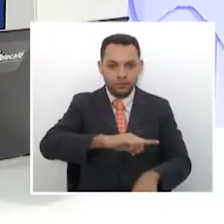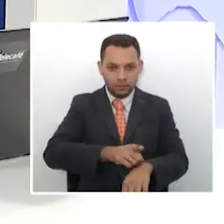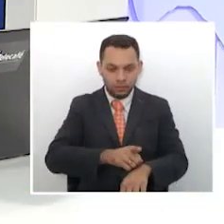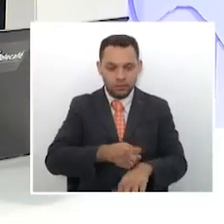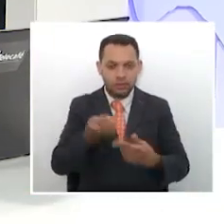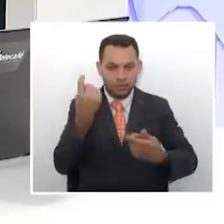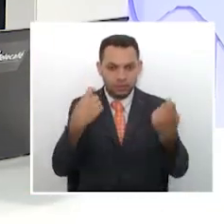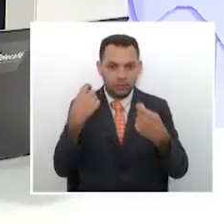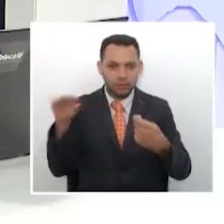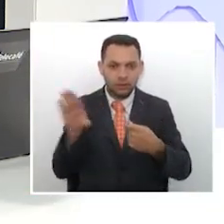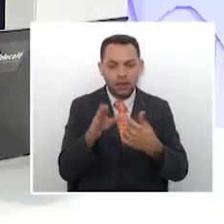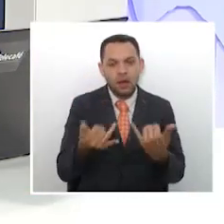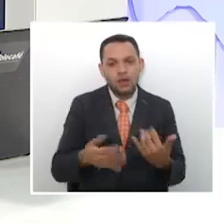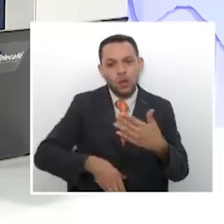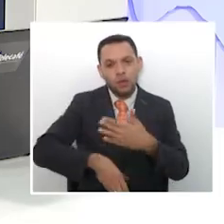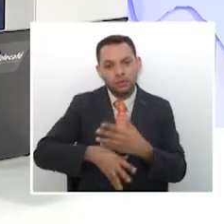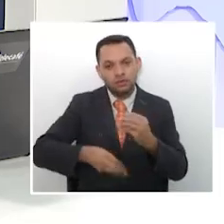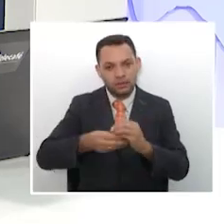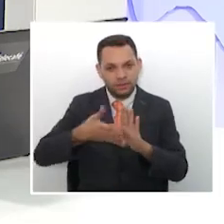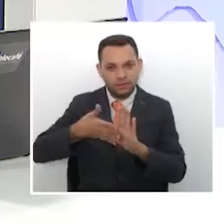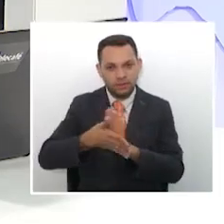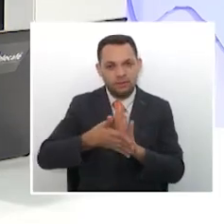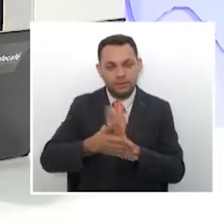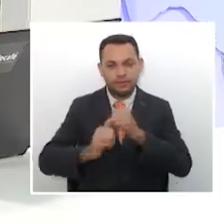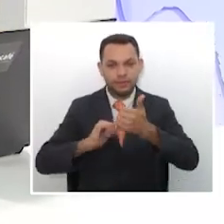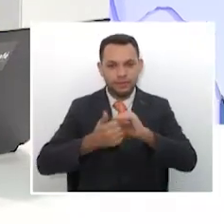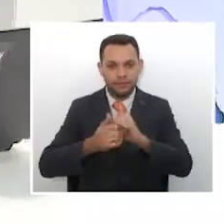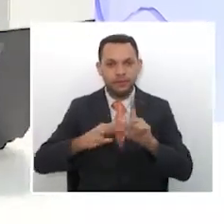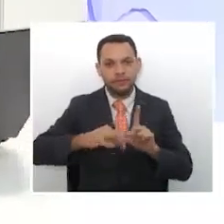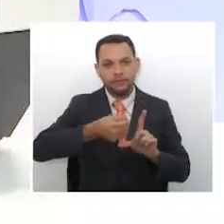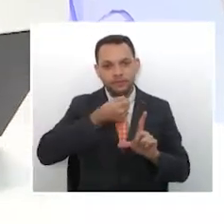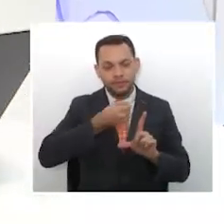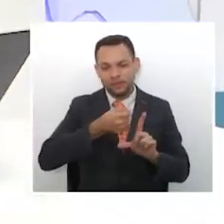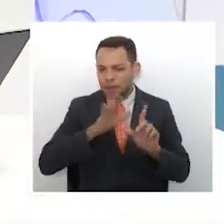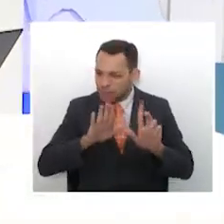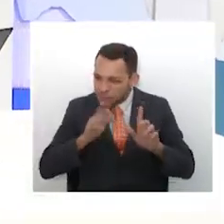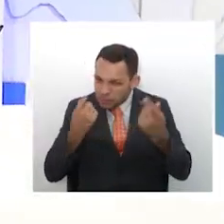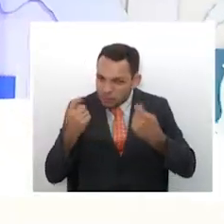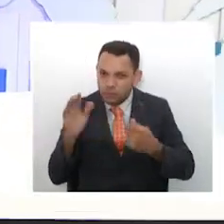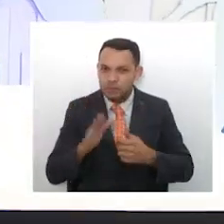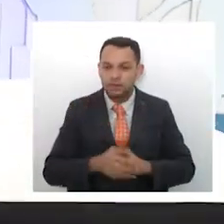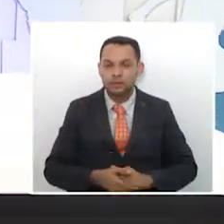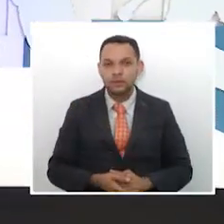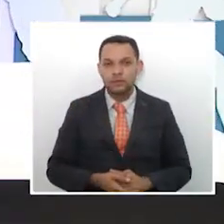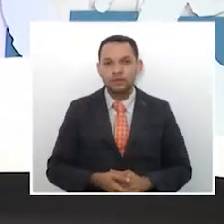instantes. Toda la actualidad deportiva con Don Juan Jardí Gutiérrez en Telecafé Noticias. Nosotros ya regresamos.